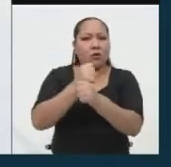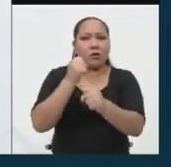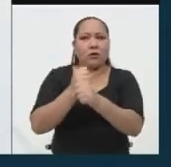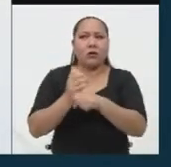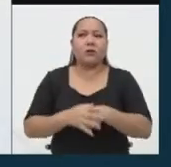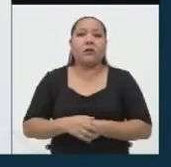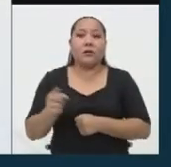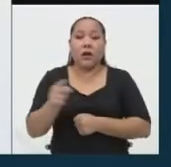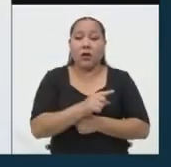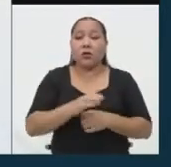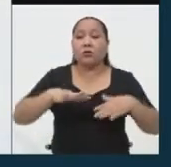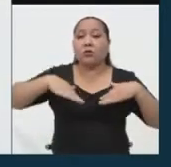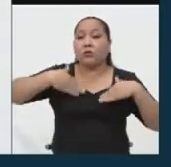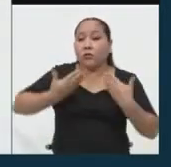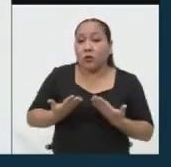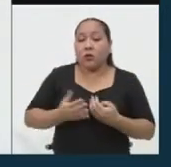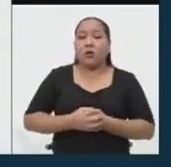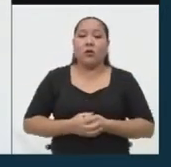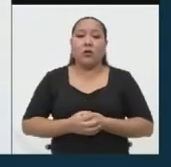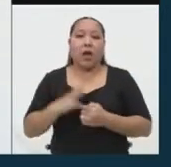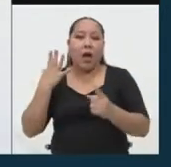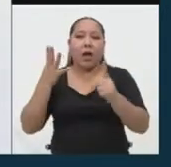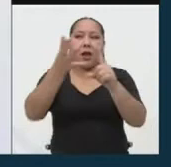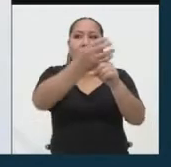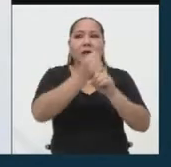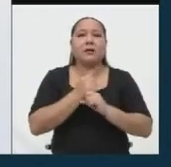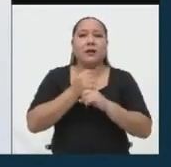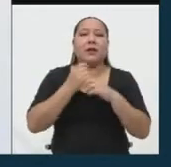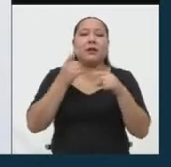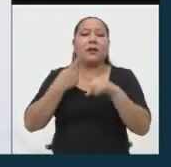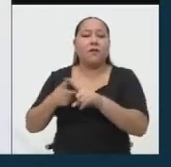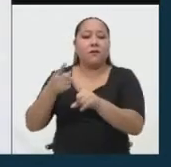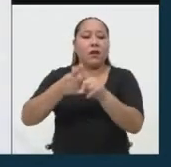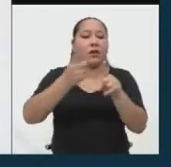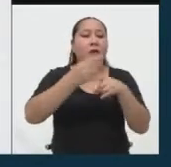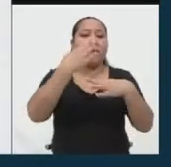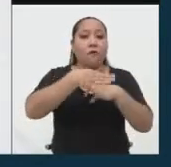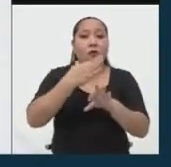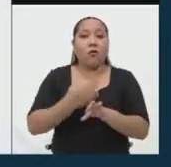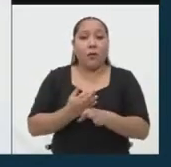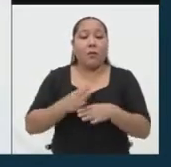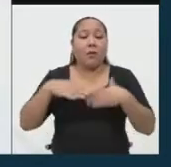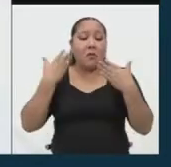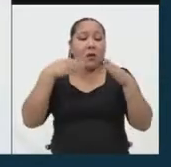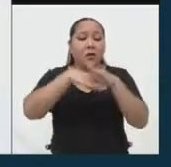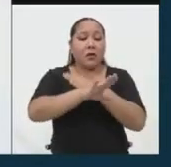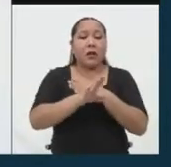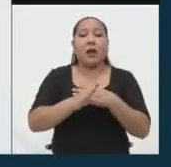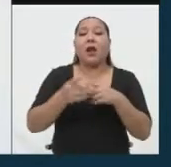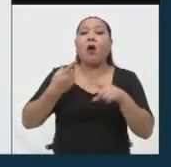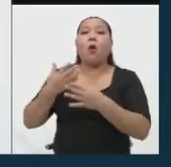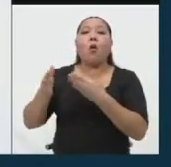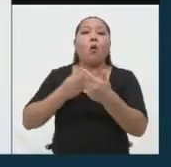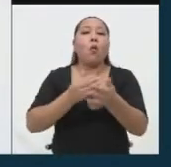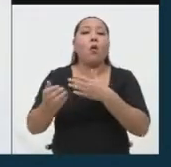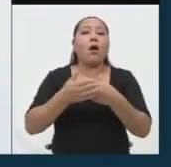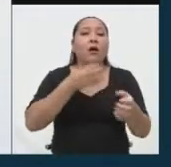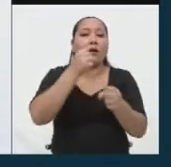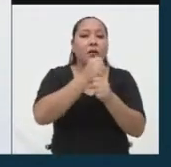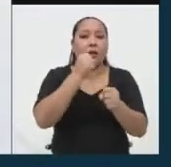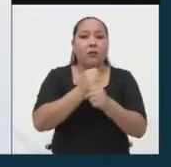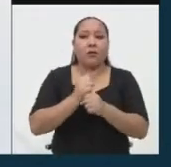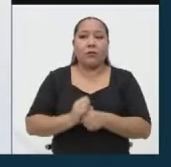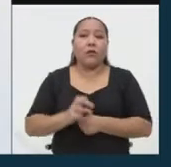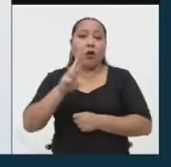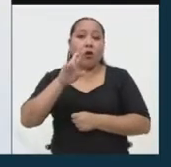y así poder tener las herramientas necesarias para ingresar al campo laboral. El